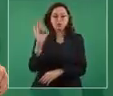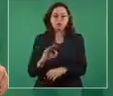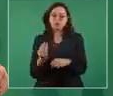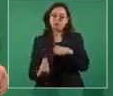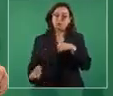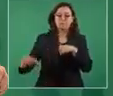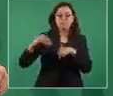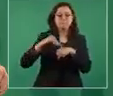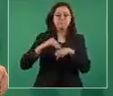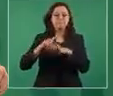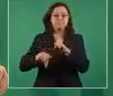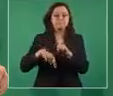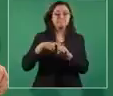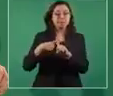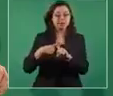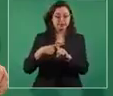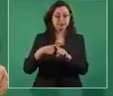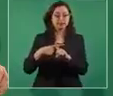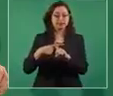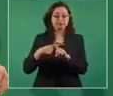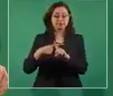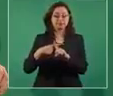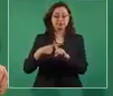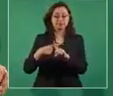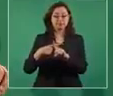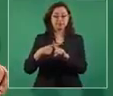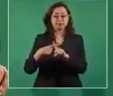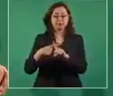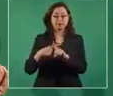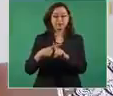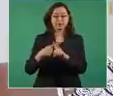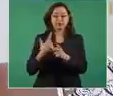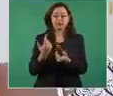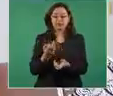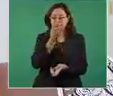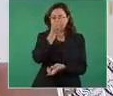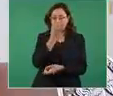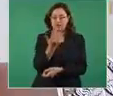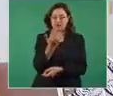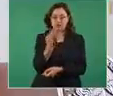casi el 50 por ciento.